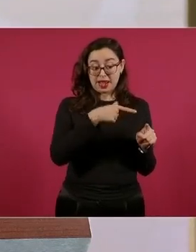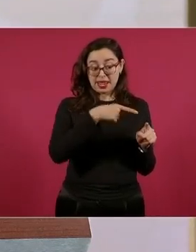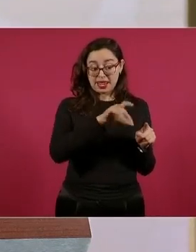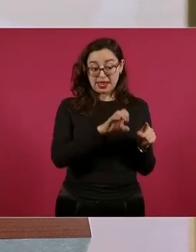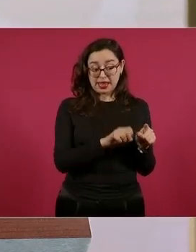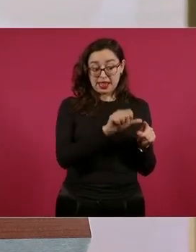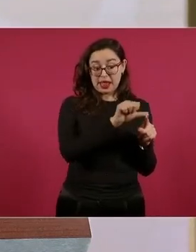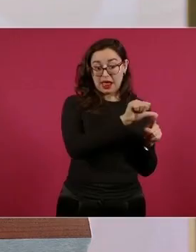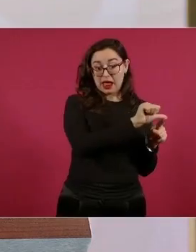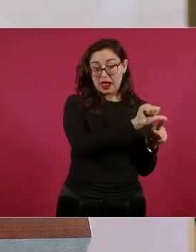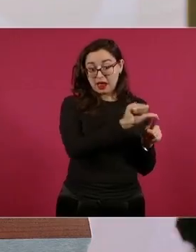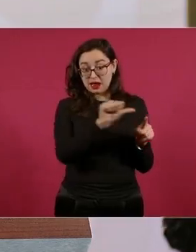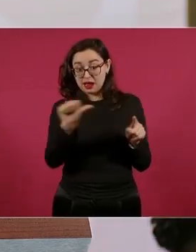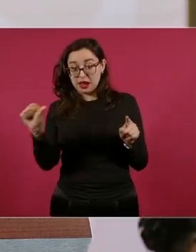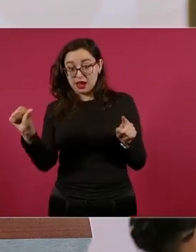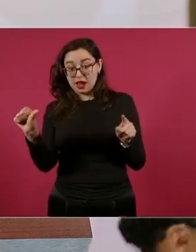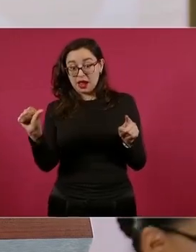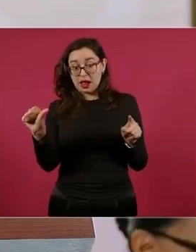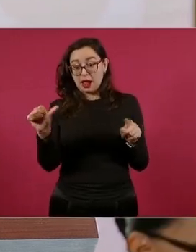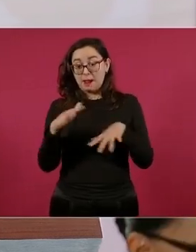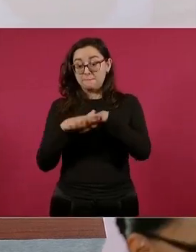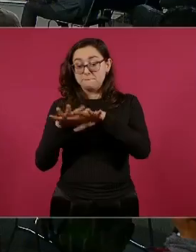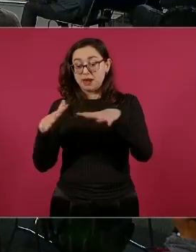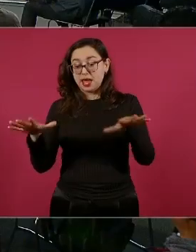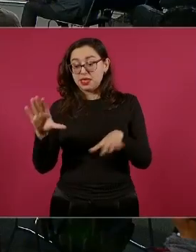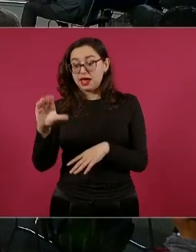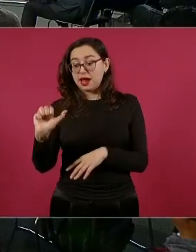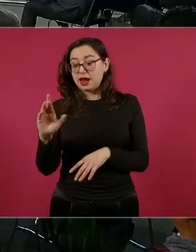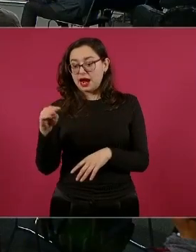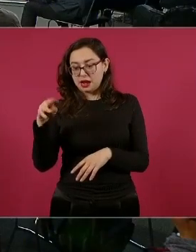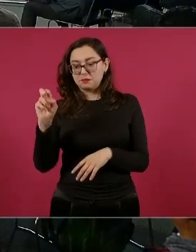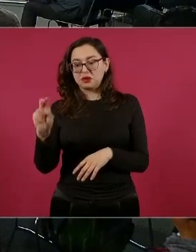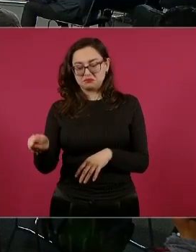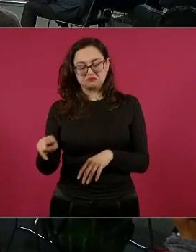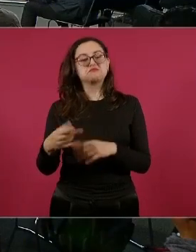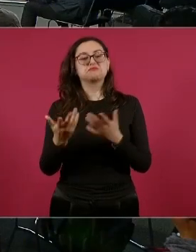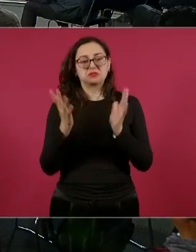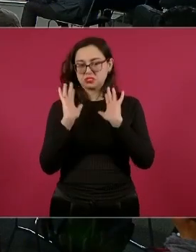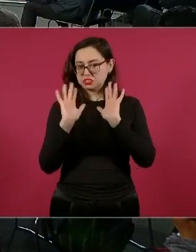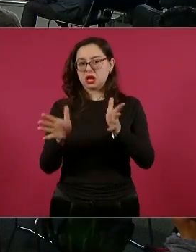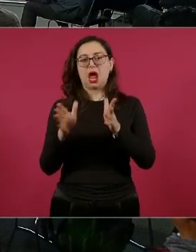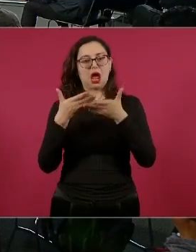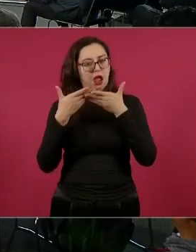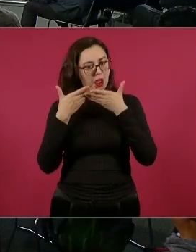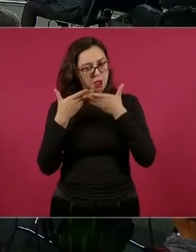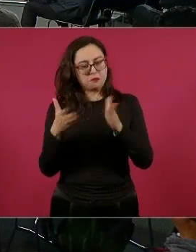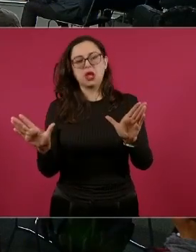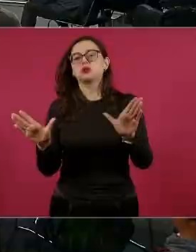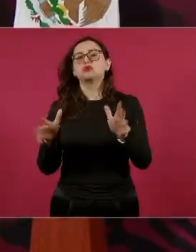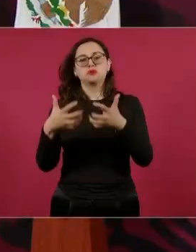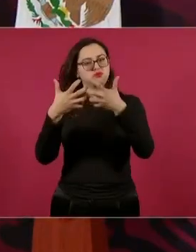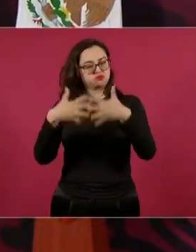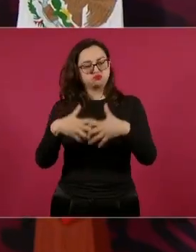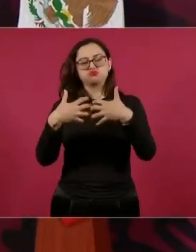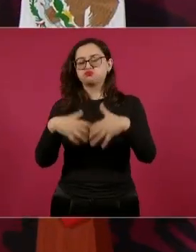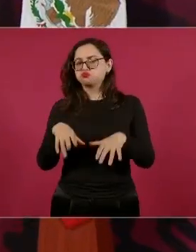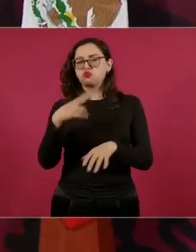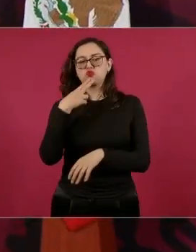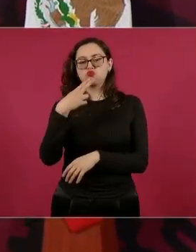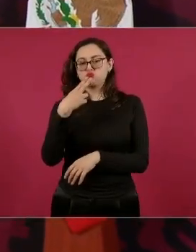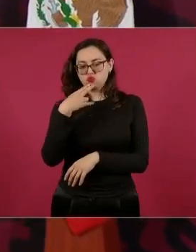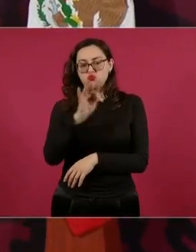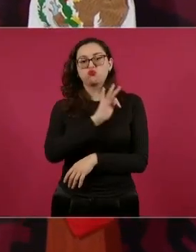Playa del Carmen diariamente, sin